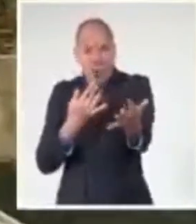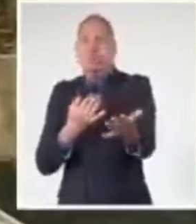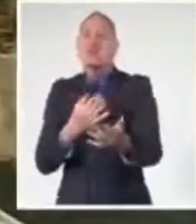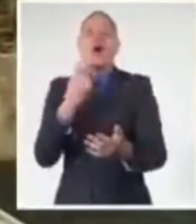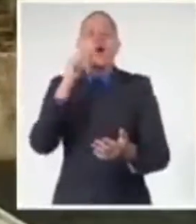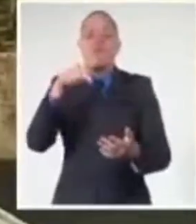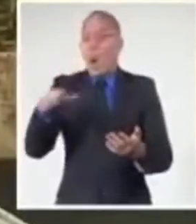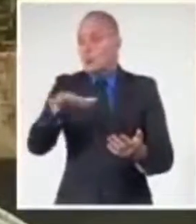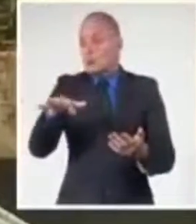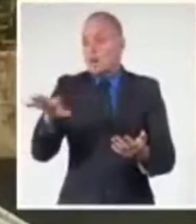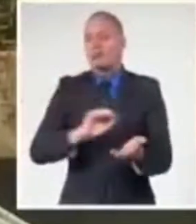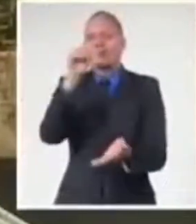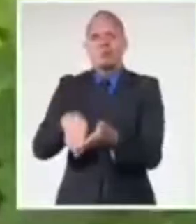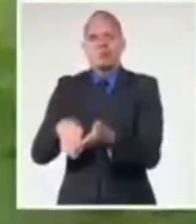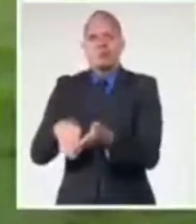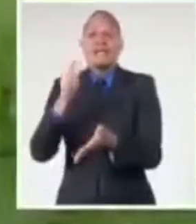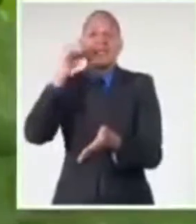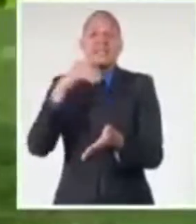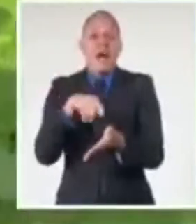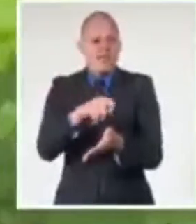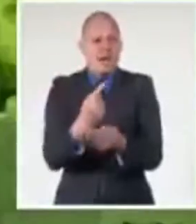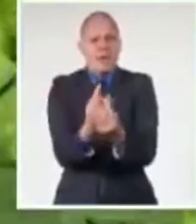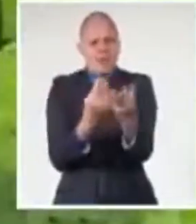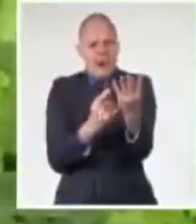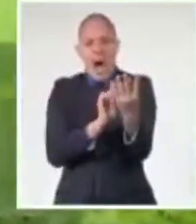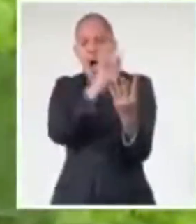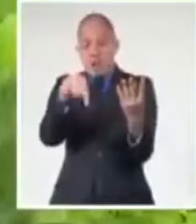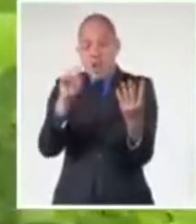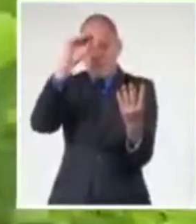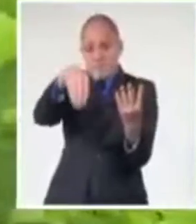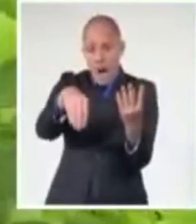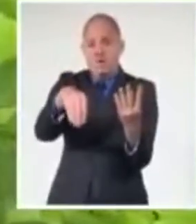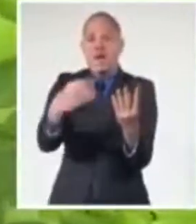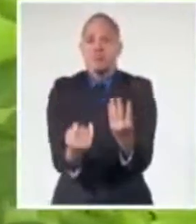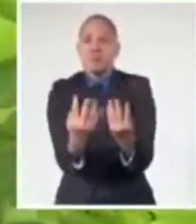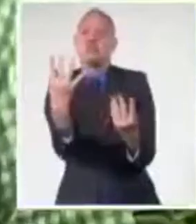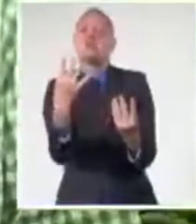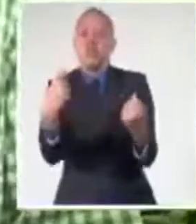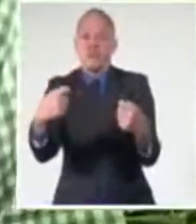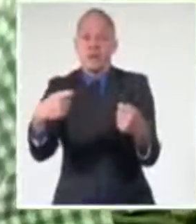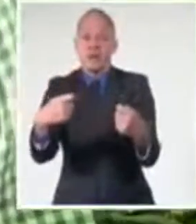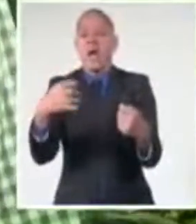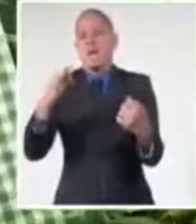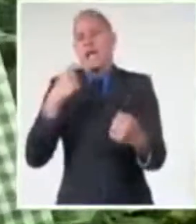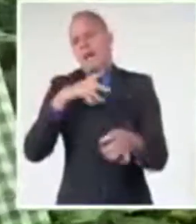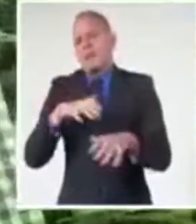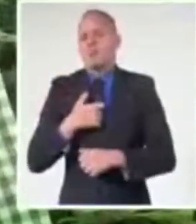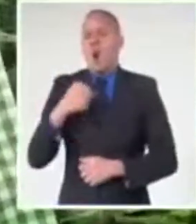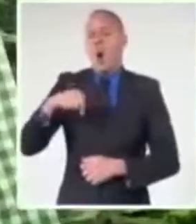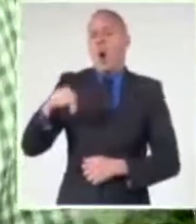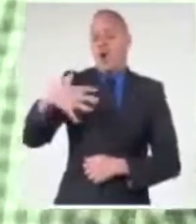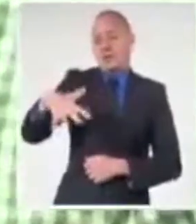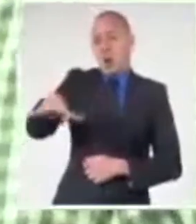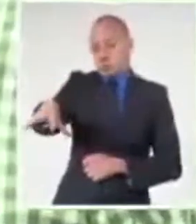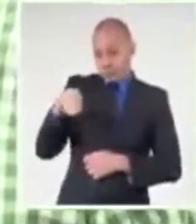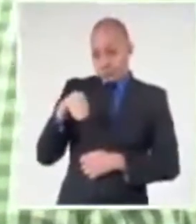faltó una mata, entró una mata aquí y otra, acá una mata de lechuga, siembra. Pero usted puede, además, usted cosecha hoy la lechuga, y esa lechuga, en lo que usted